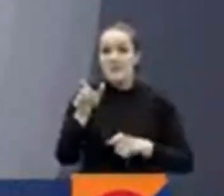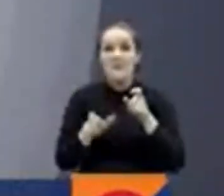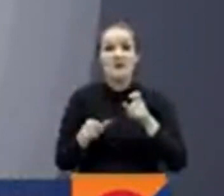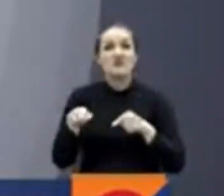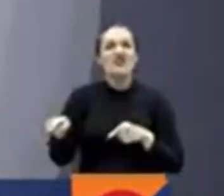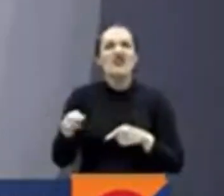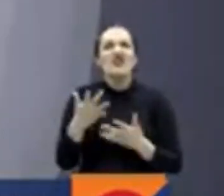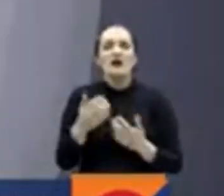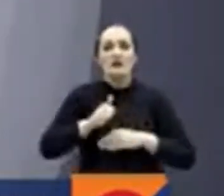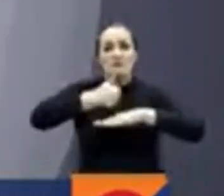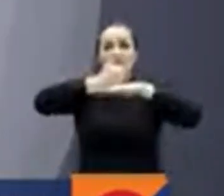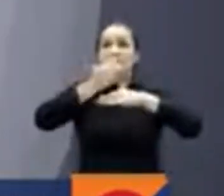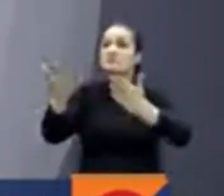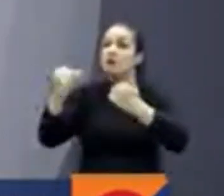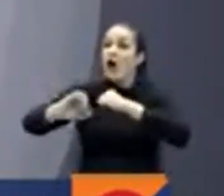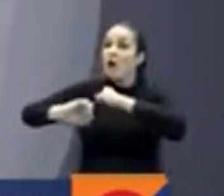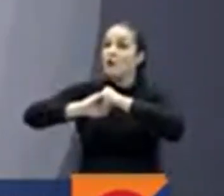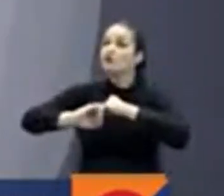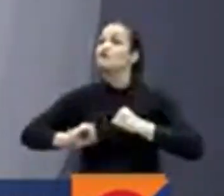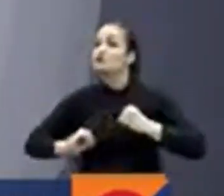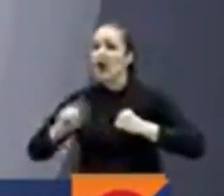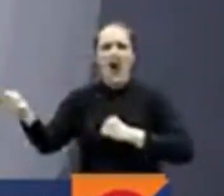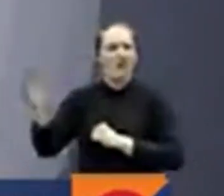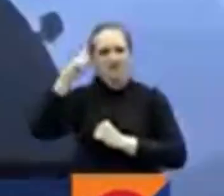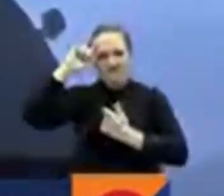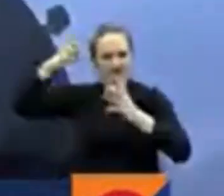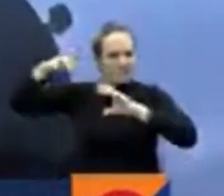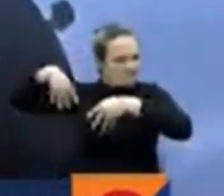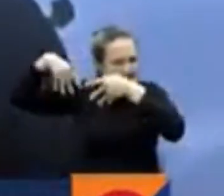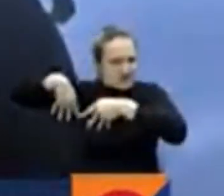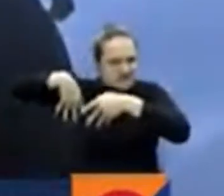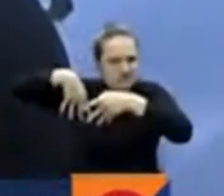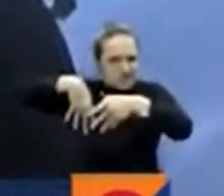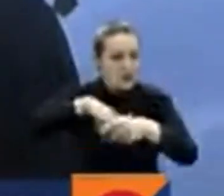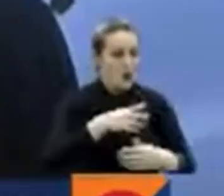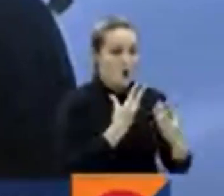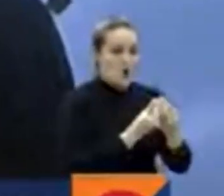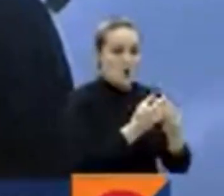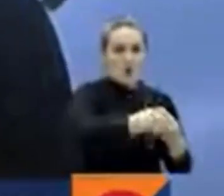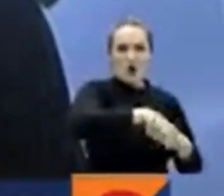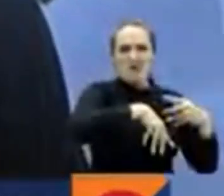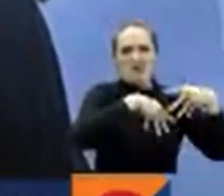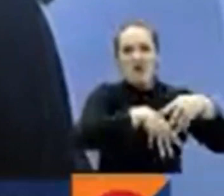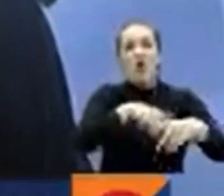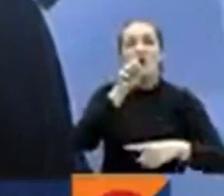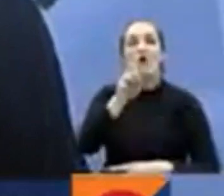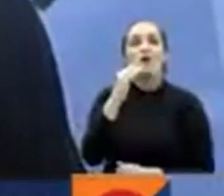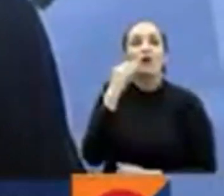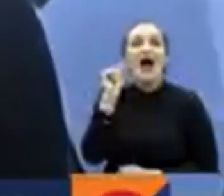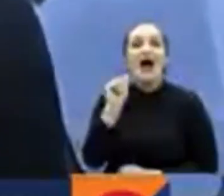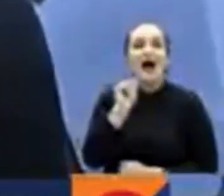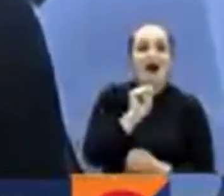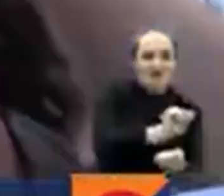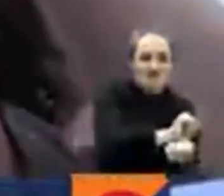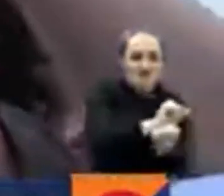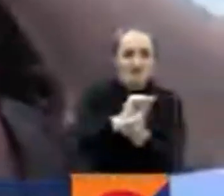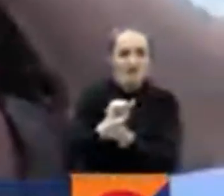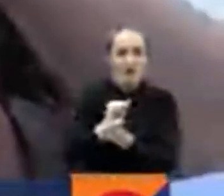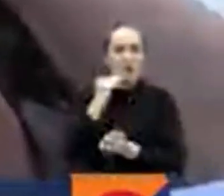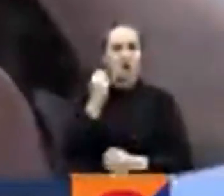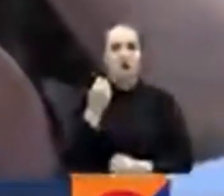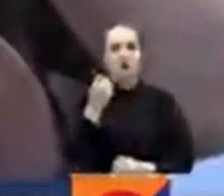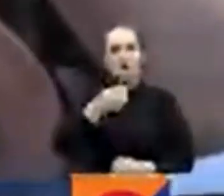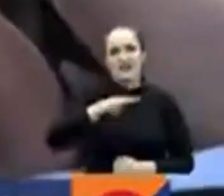apoyar el uso del velo en oposición a las protestas desatadas por la muerte de una joven detenida el 13 de septiembre